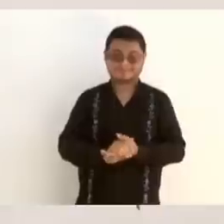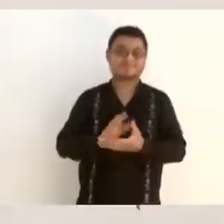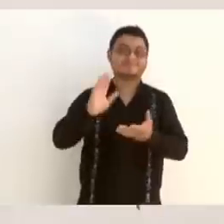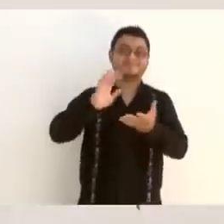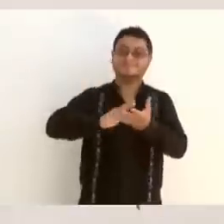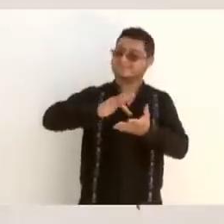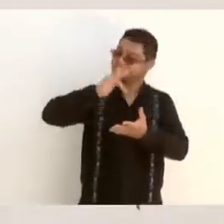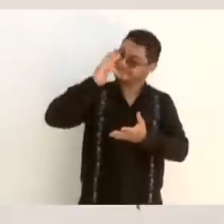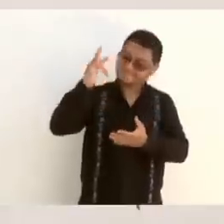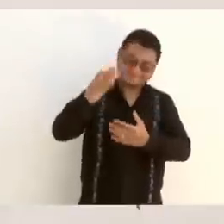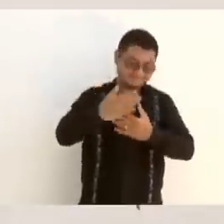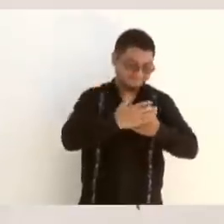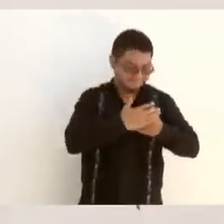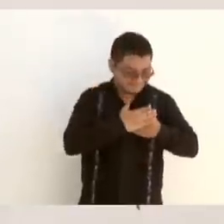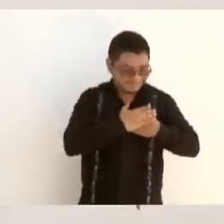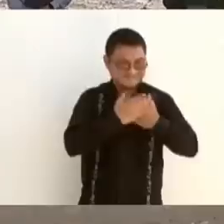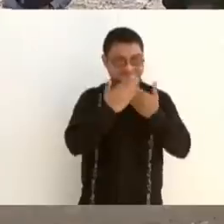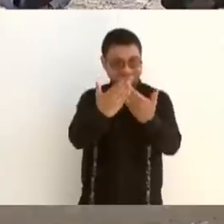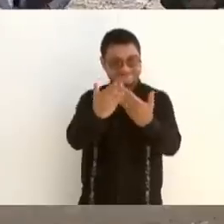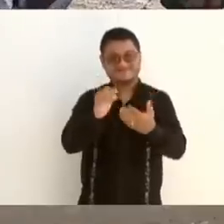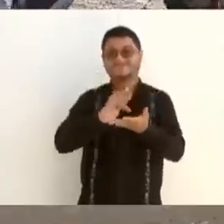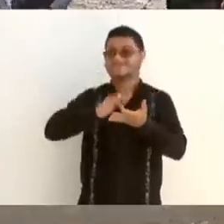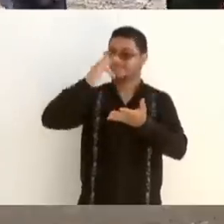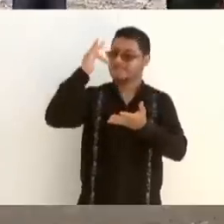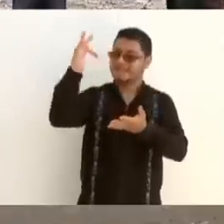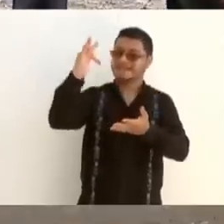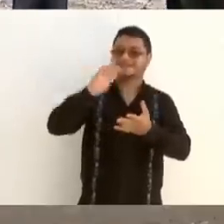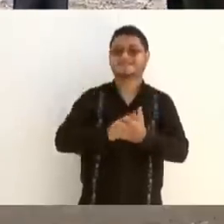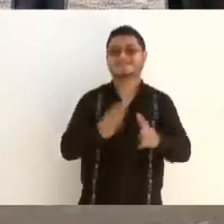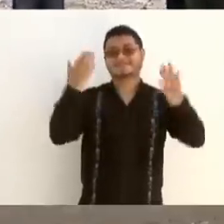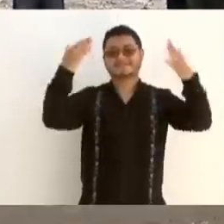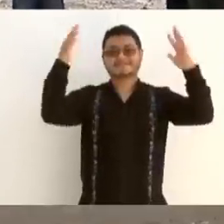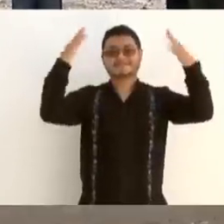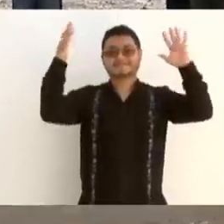de todo corazón. Muchas gracias. Gracias.